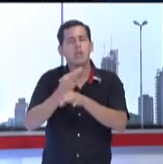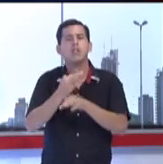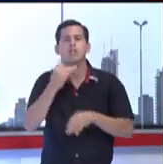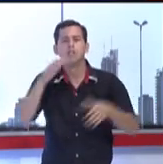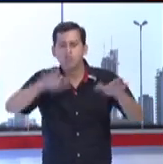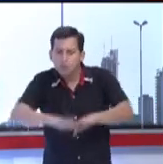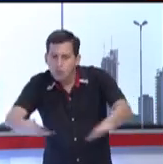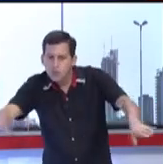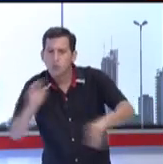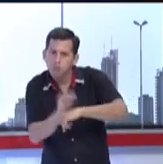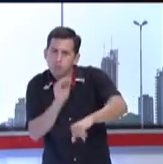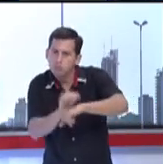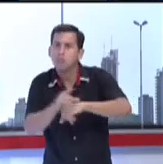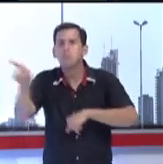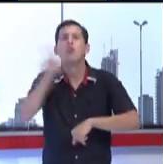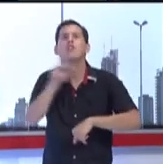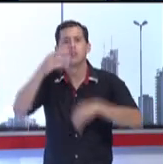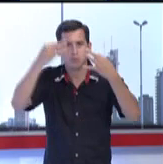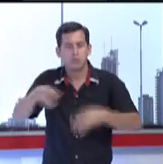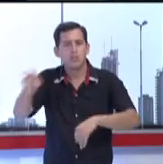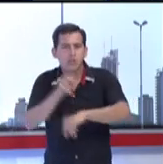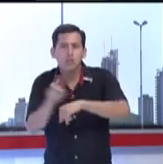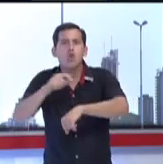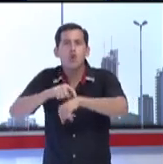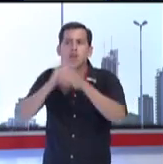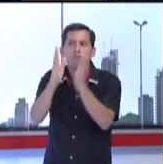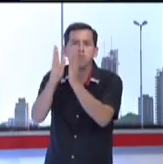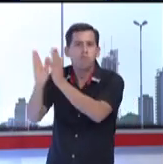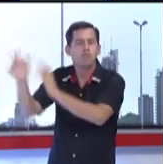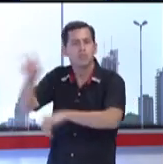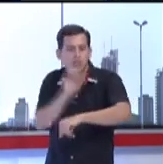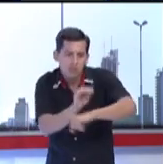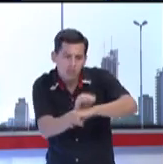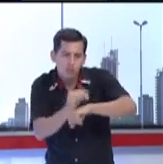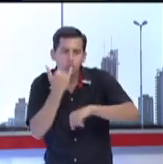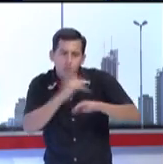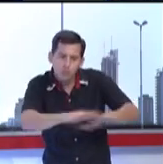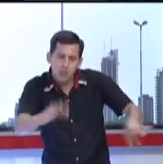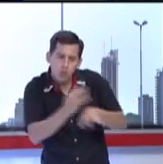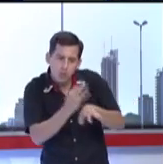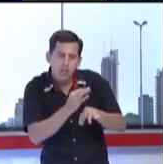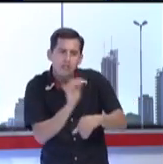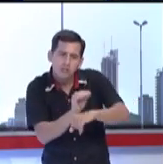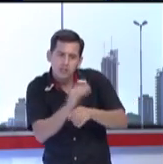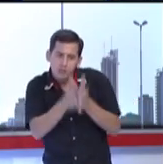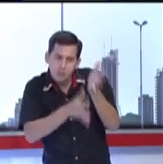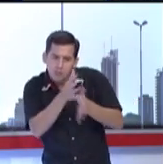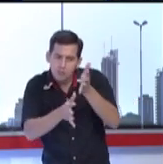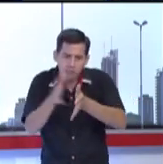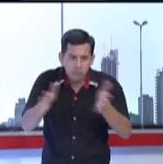en sus respectivos horarios individual la lengua de señas.